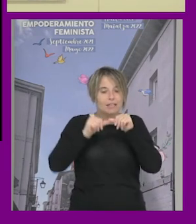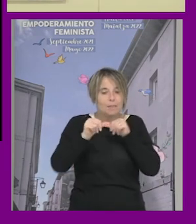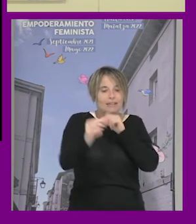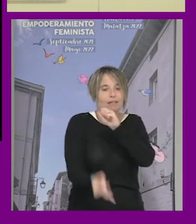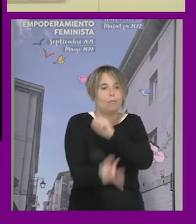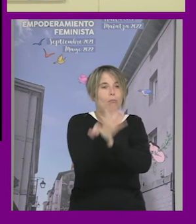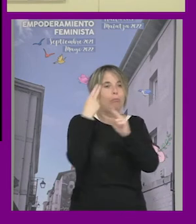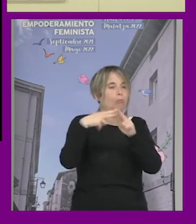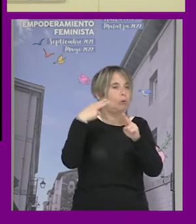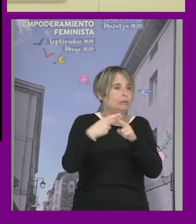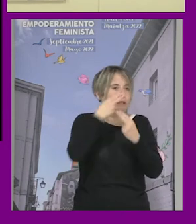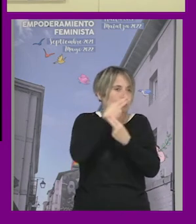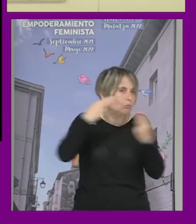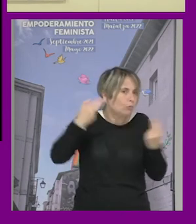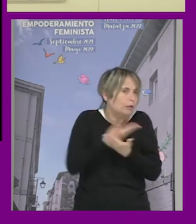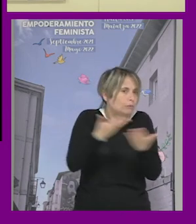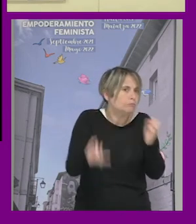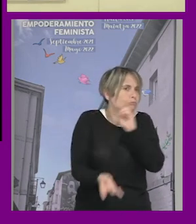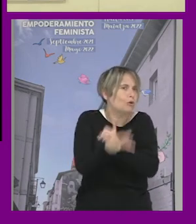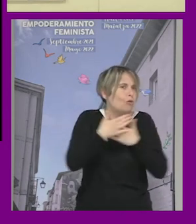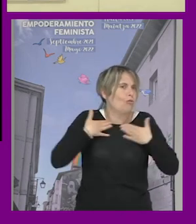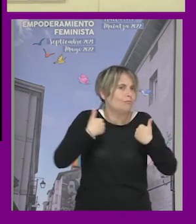públicas que que hagan falta ¿no?